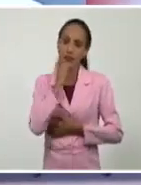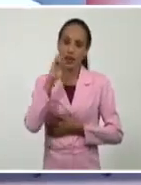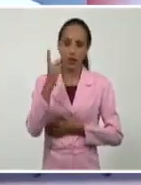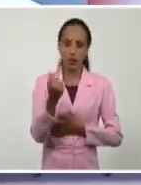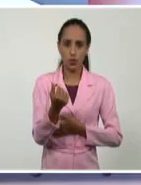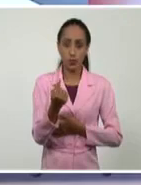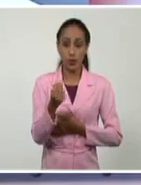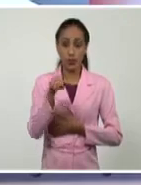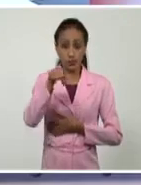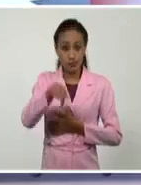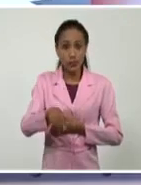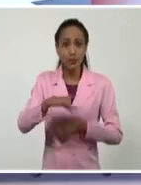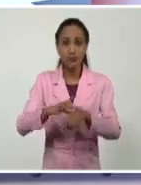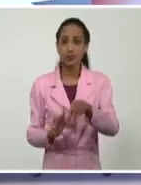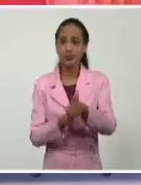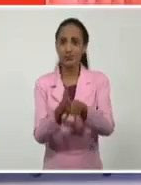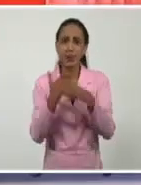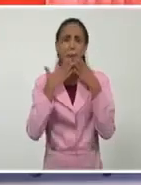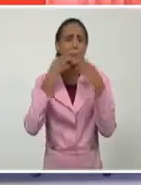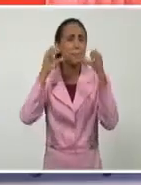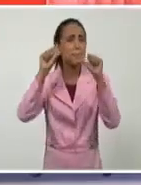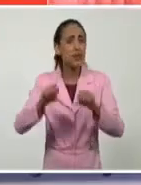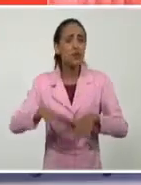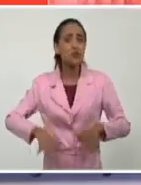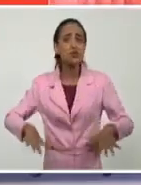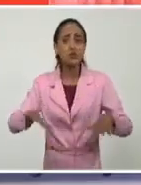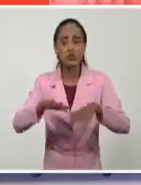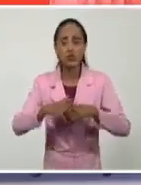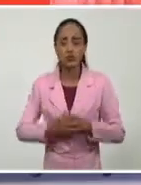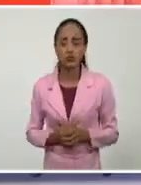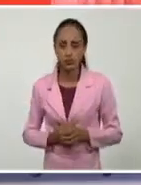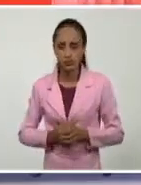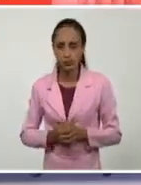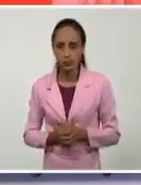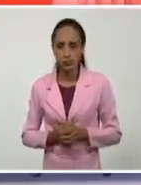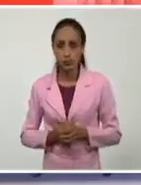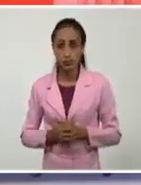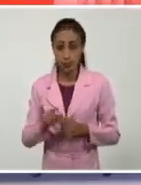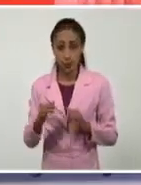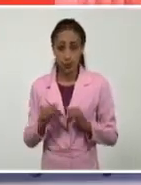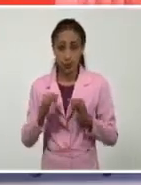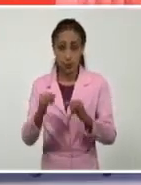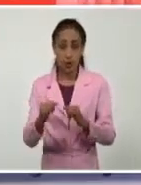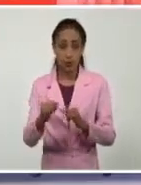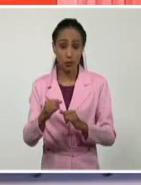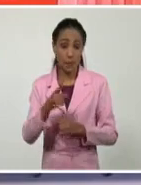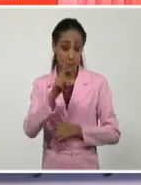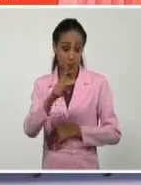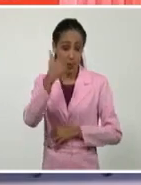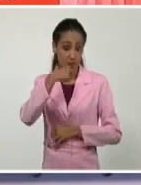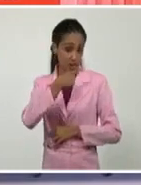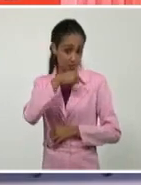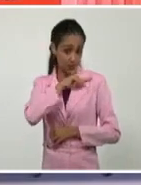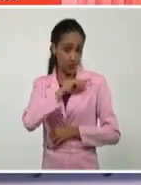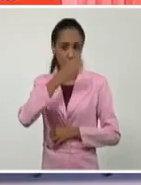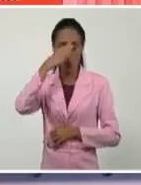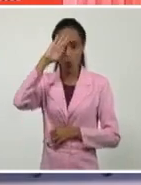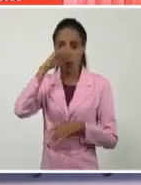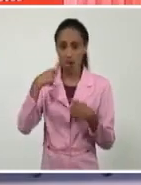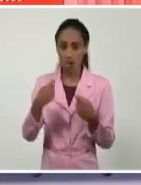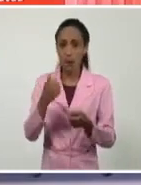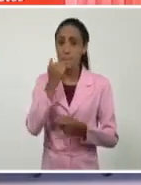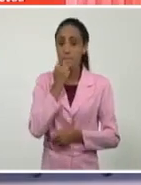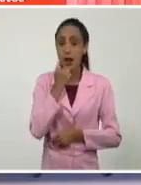el impacto es mucho mayor. Incluso la NBC News reportó que hasta el pasado primero de abril, Cuba había gastado